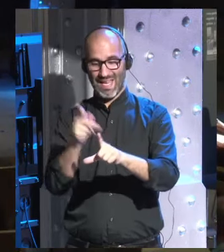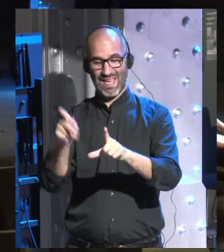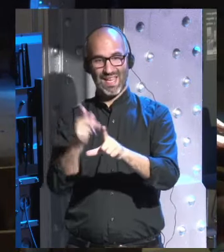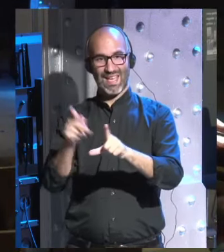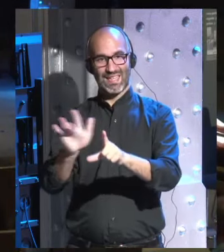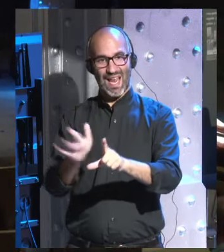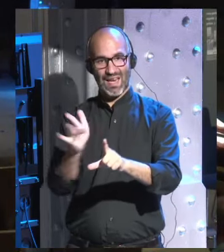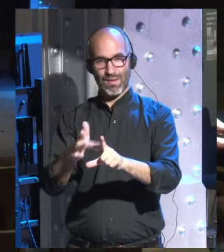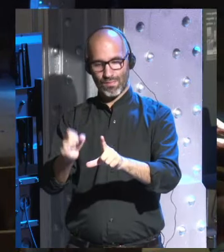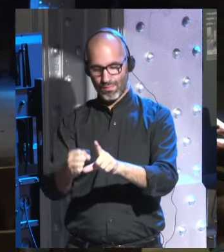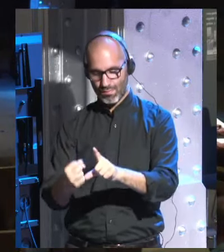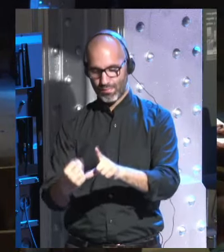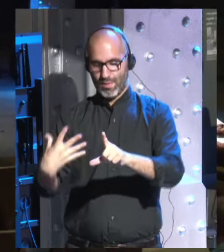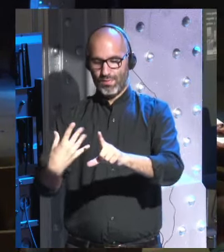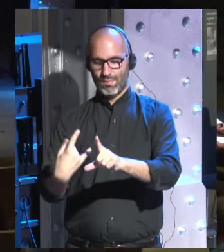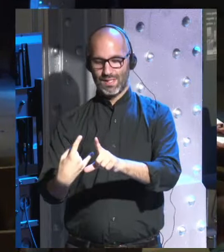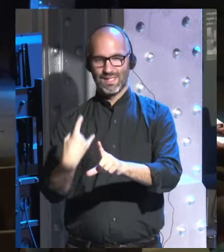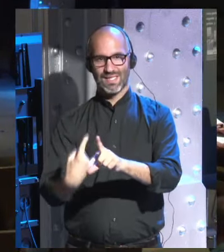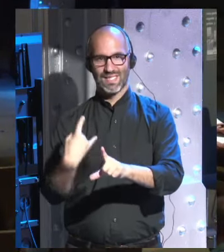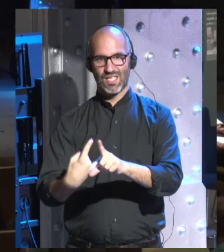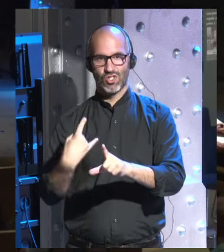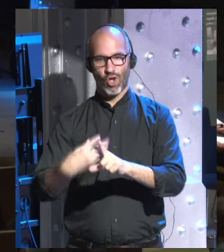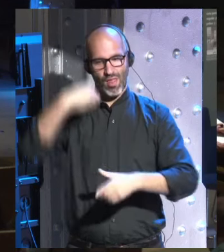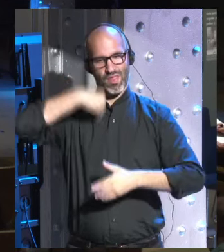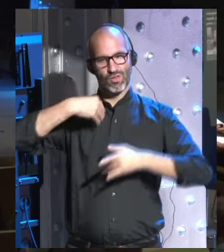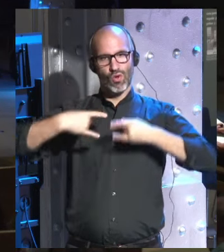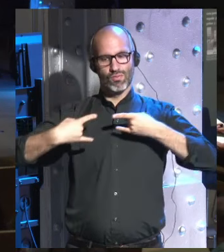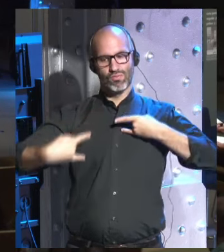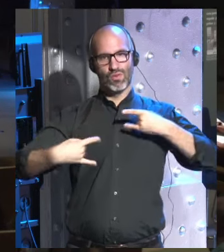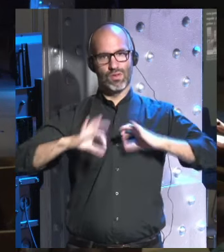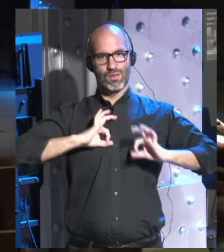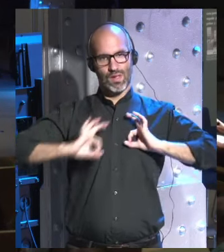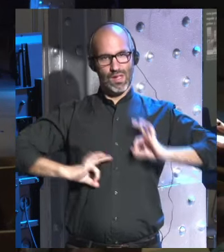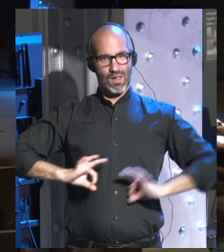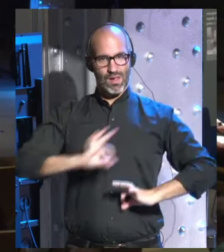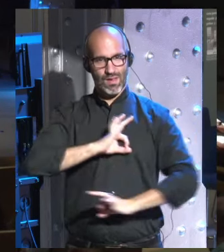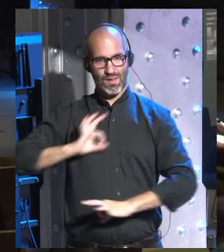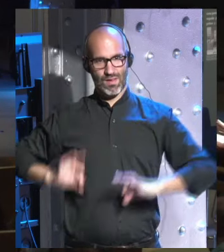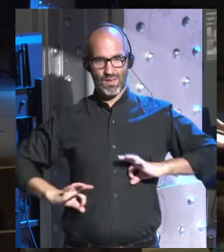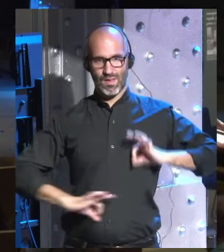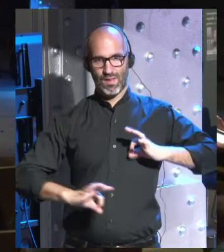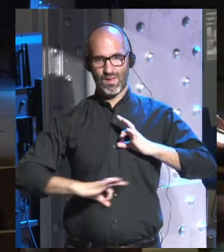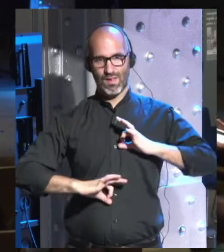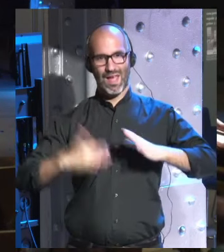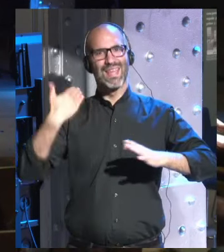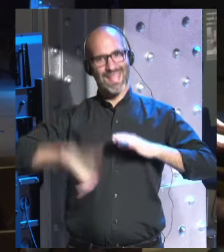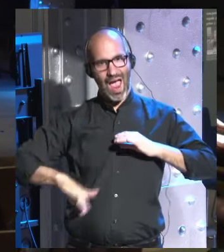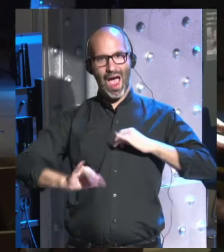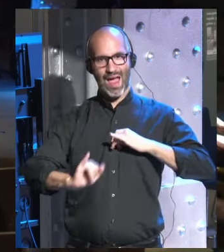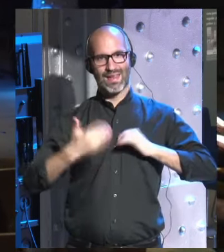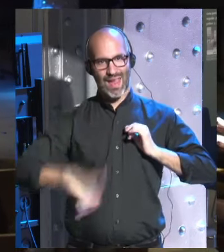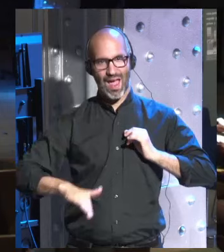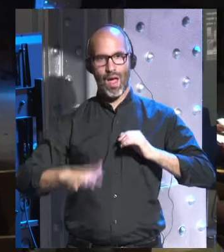con sensores biométricos en nuestro cuerpo o en dentro de nuestro cuerpo o sobre nuestro cuerpo ya existen